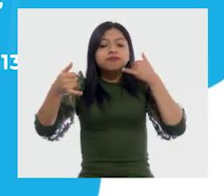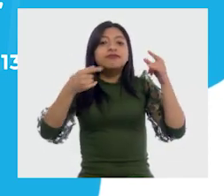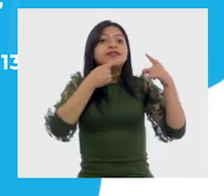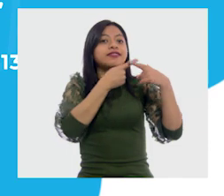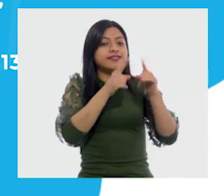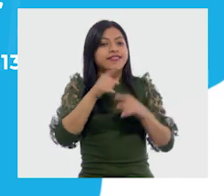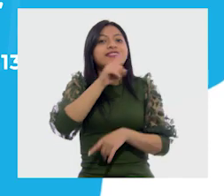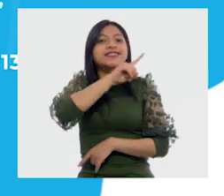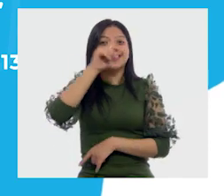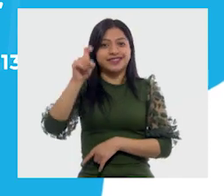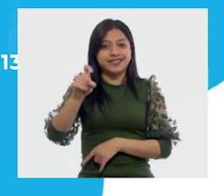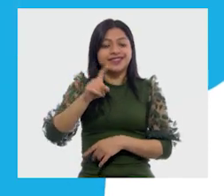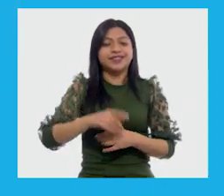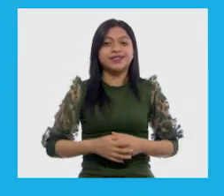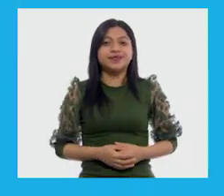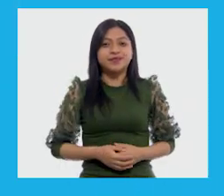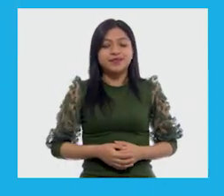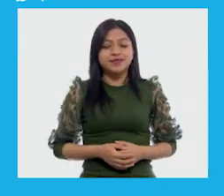100 líneas!